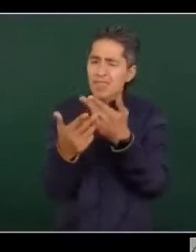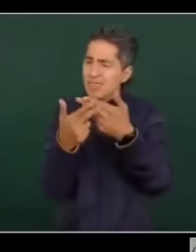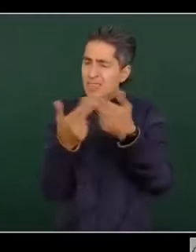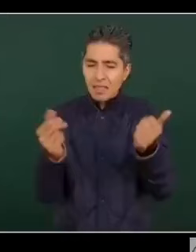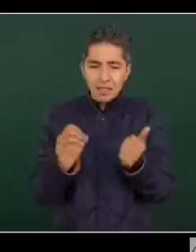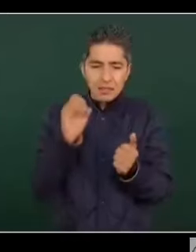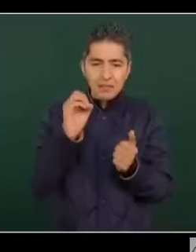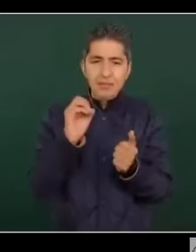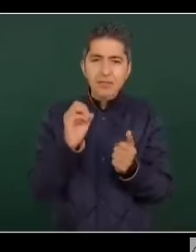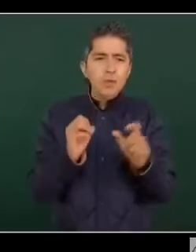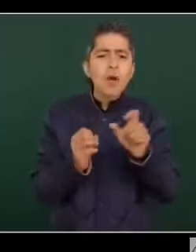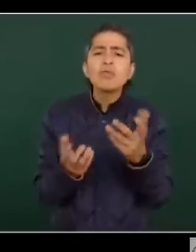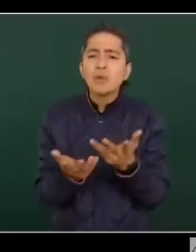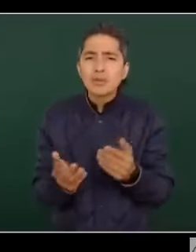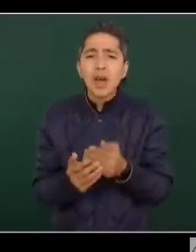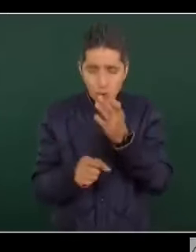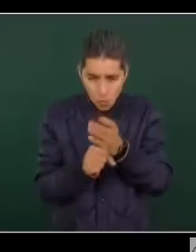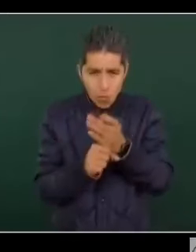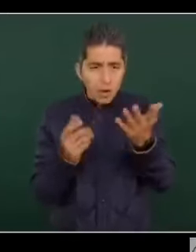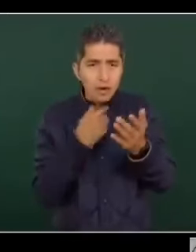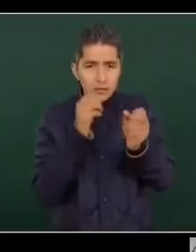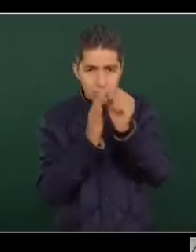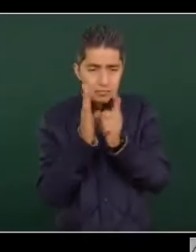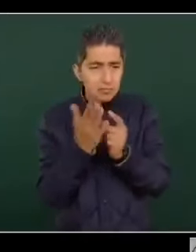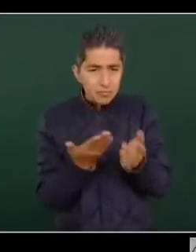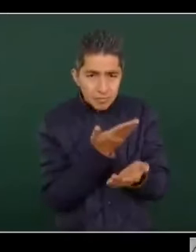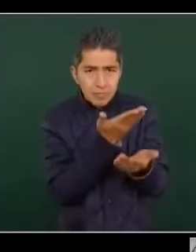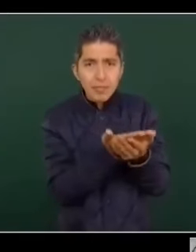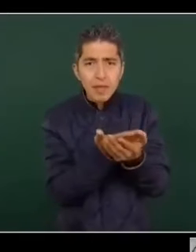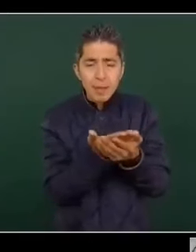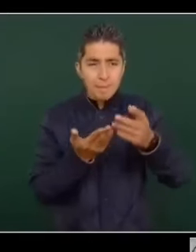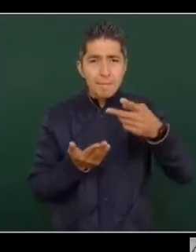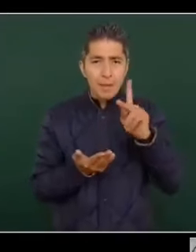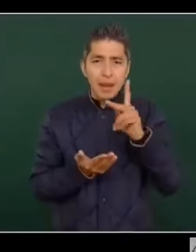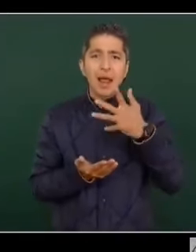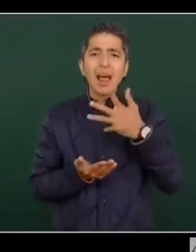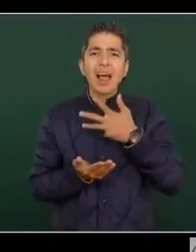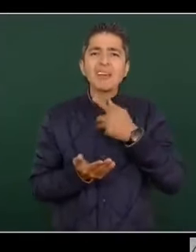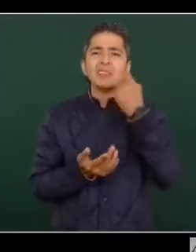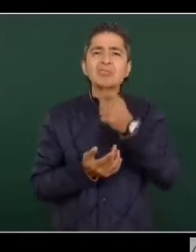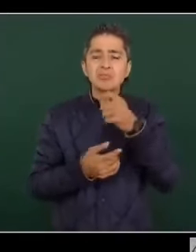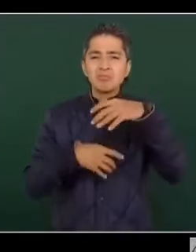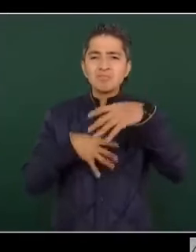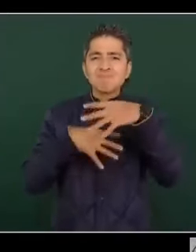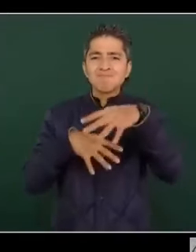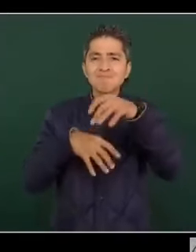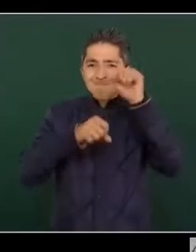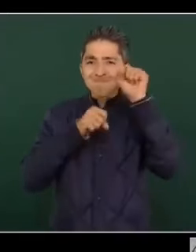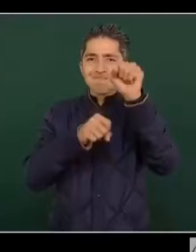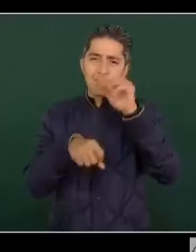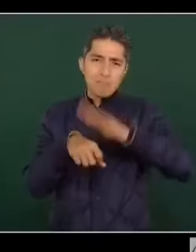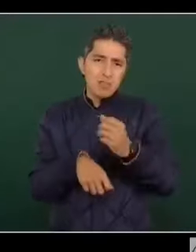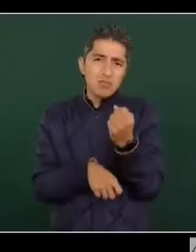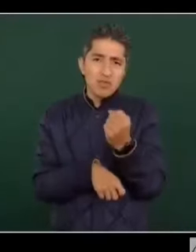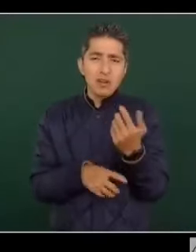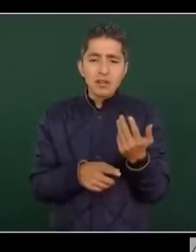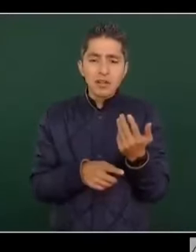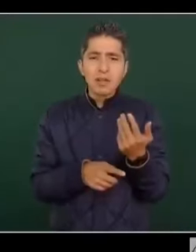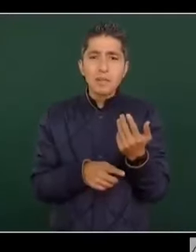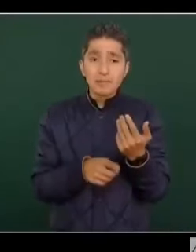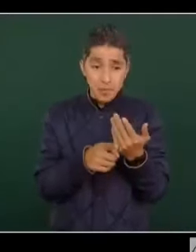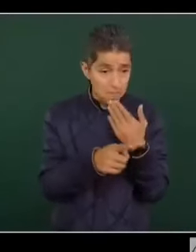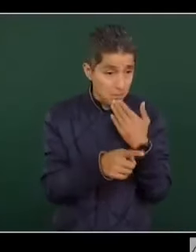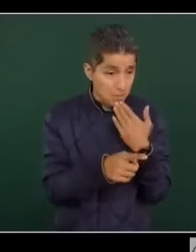se hizo, pero bueno, hay de por medio una acción de protesta fuerte que están realizando. ¿La estrategia